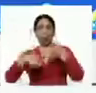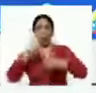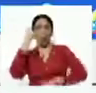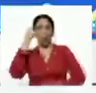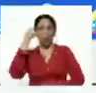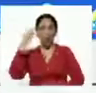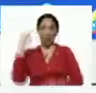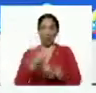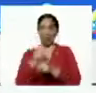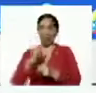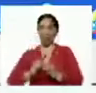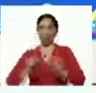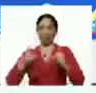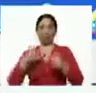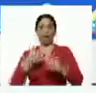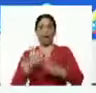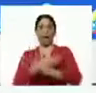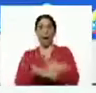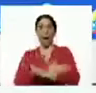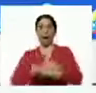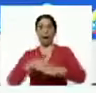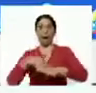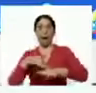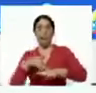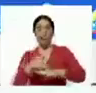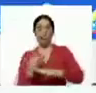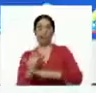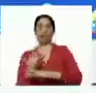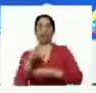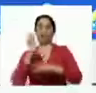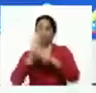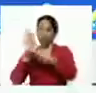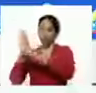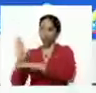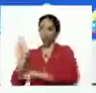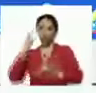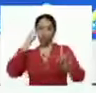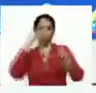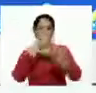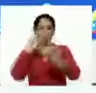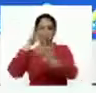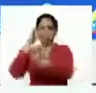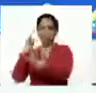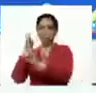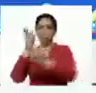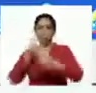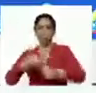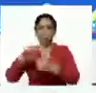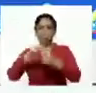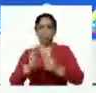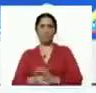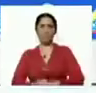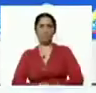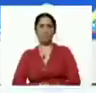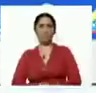Desde que antes que amanezca están dedicados a la siembra, al cuidado, al cultivo, a todo el trabajo.